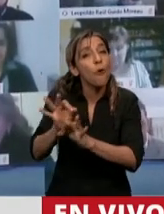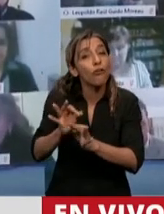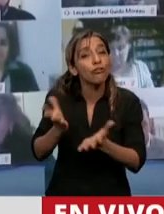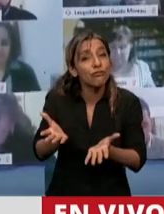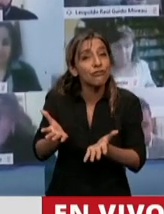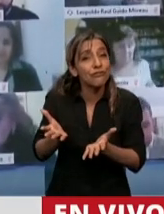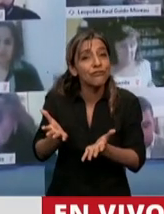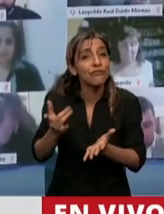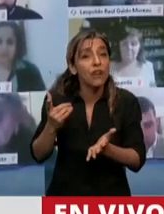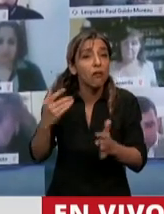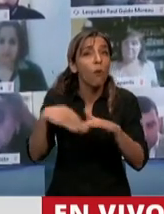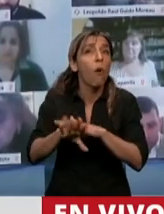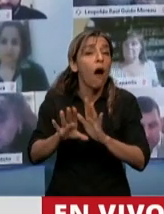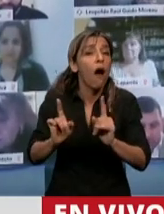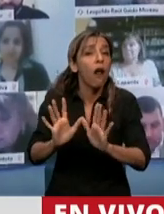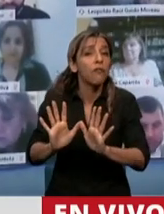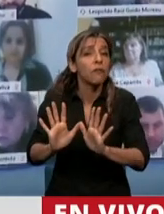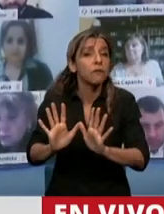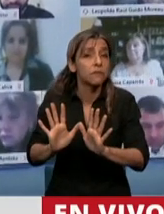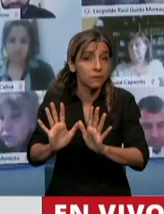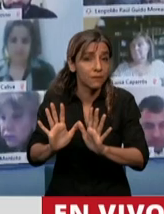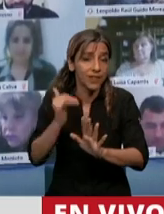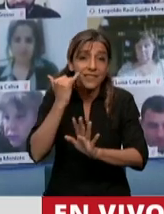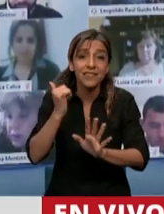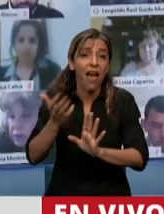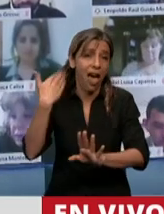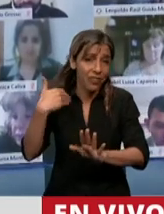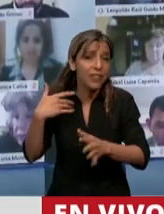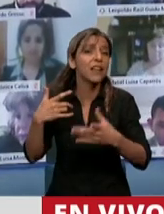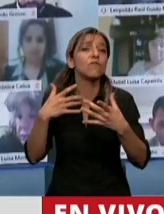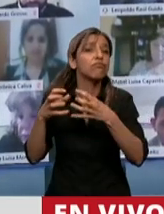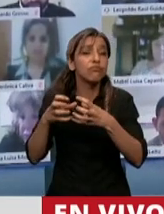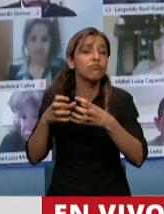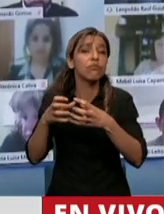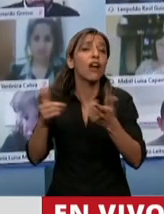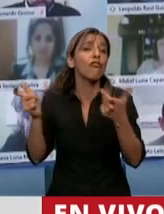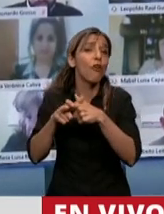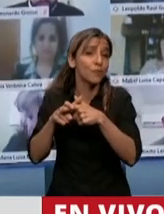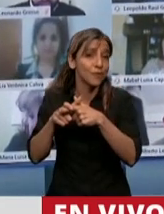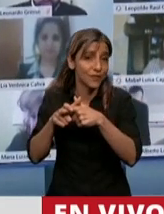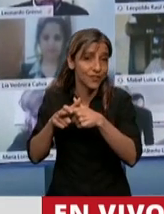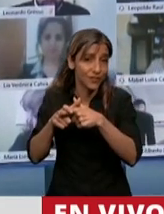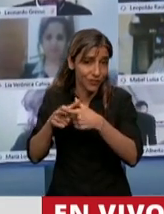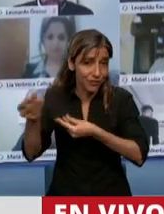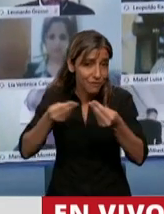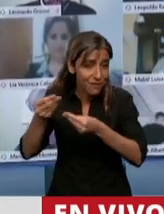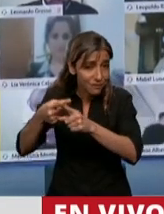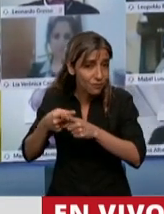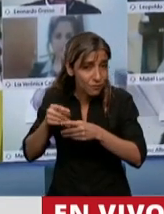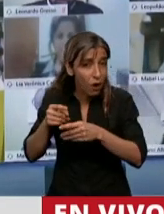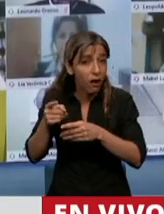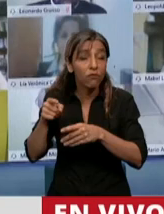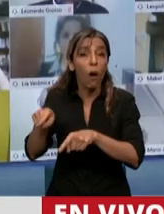cuerpo, que está en tratamiento y que quedó dormido en la comisión de presupuesto, que es el que